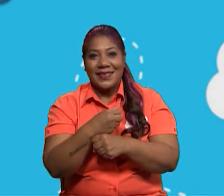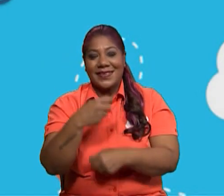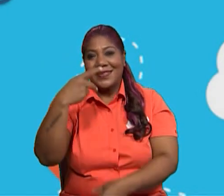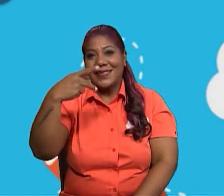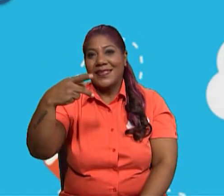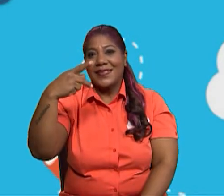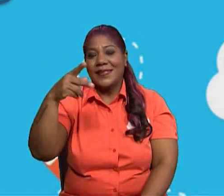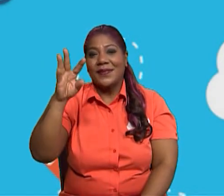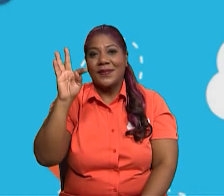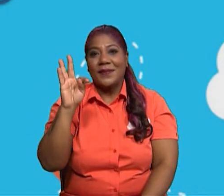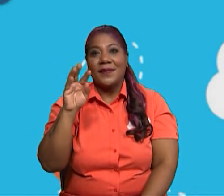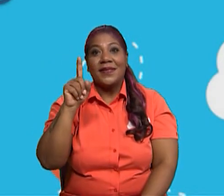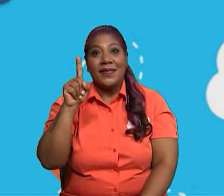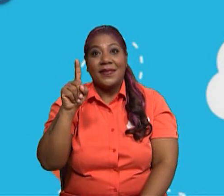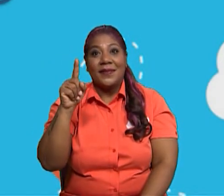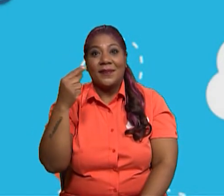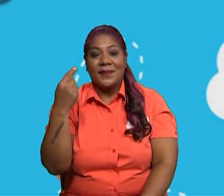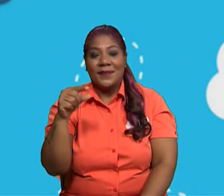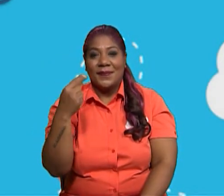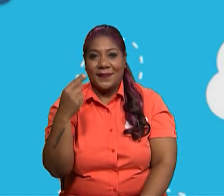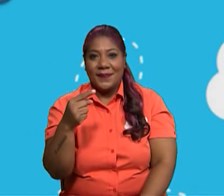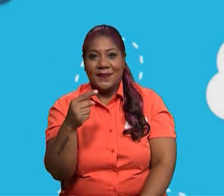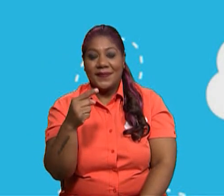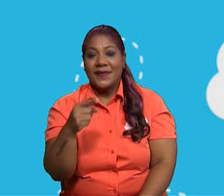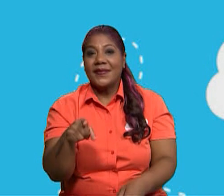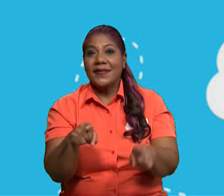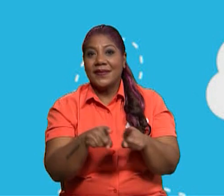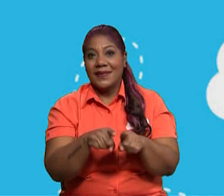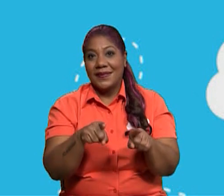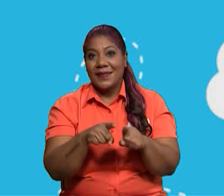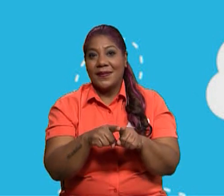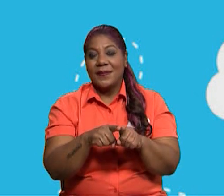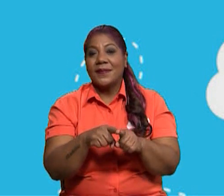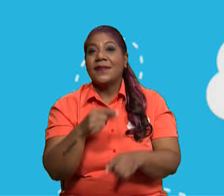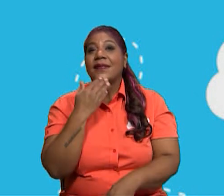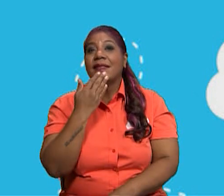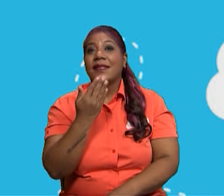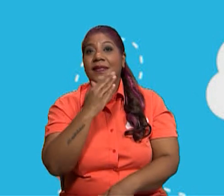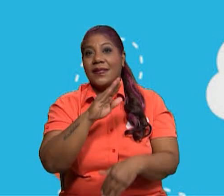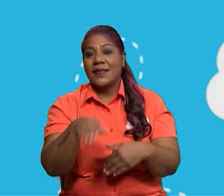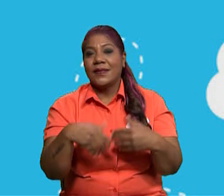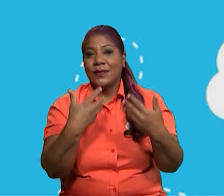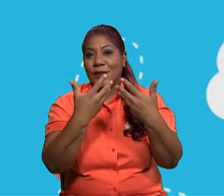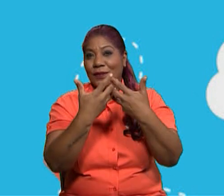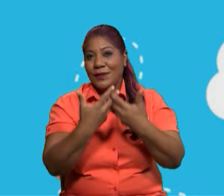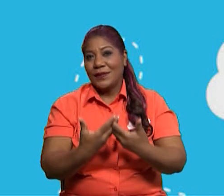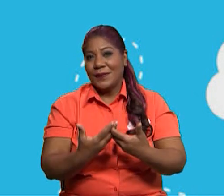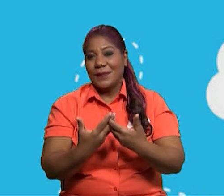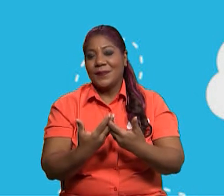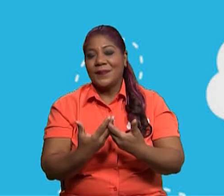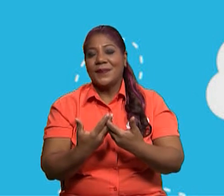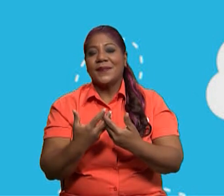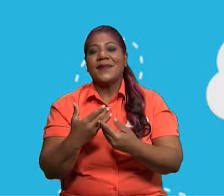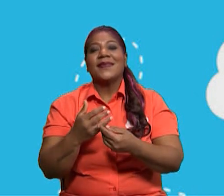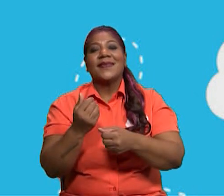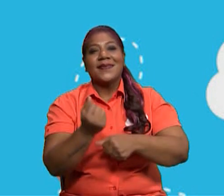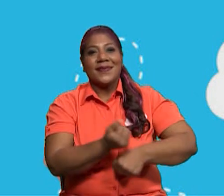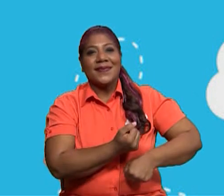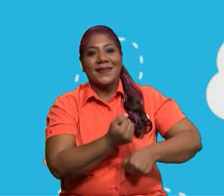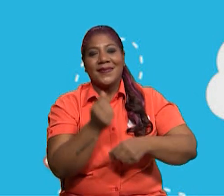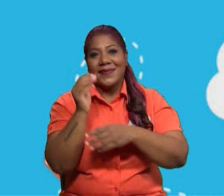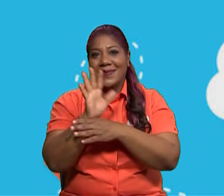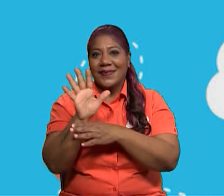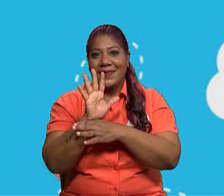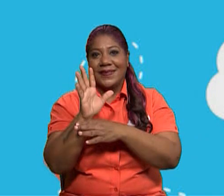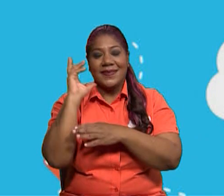Zamudio por sus apoyos con los PPT y también queremos agradecer a todos nuestros patrocinadores, fundaciones y